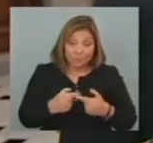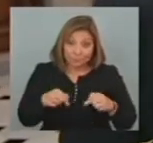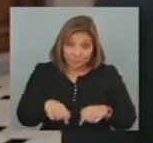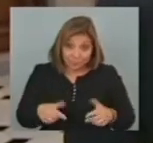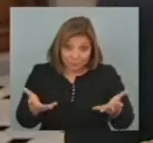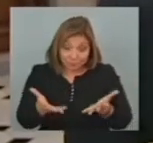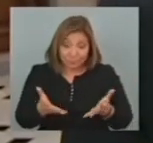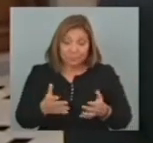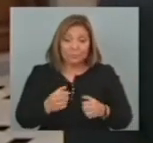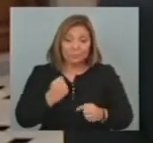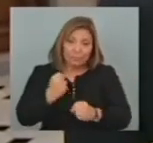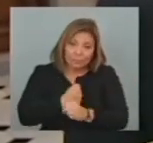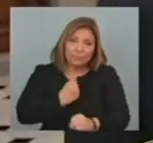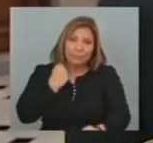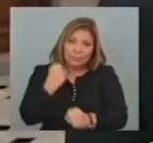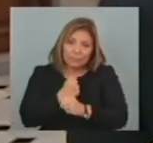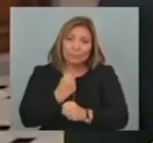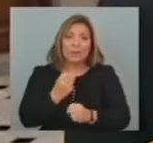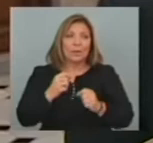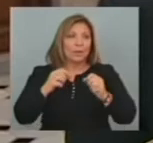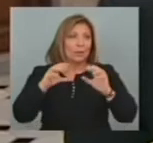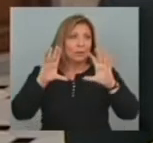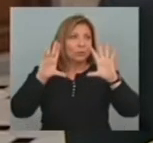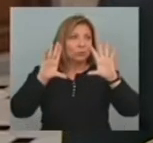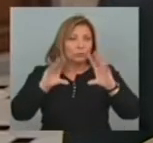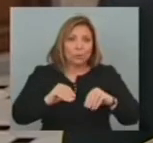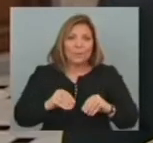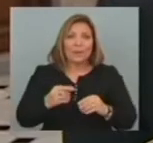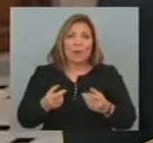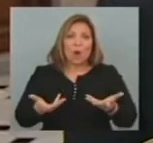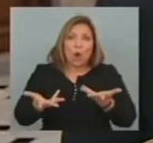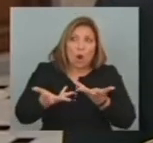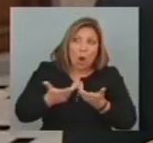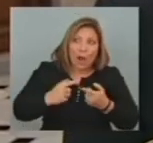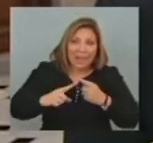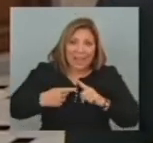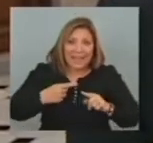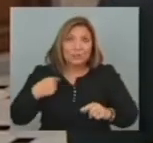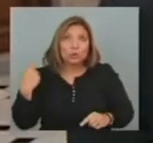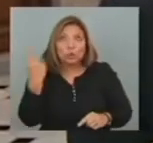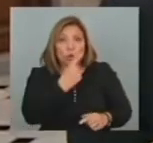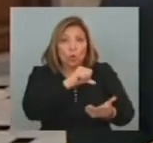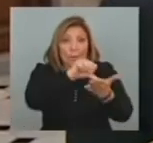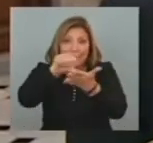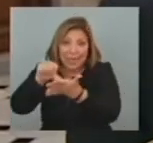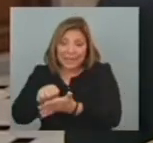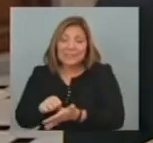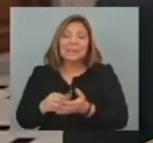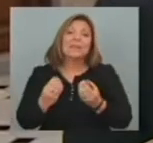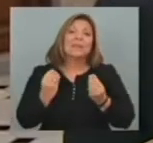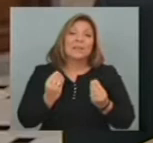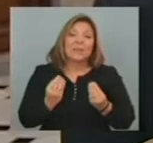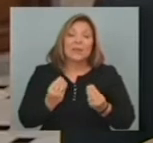trabajando En materia de coordinación Con otros países A los efectos